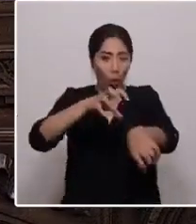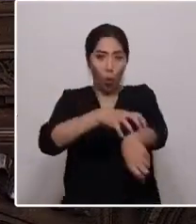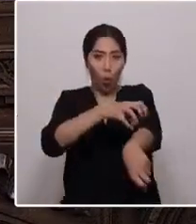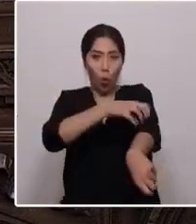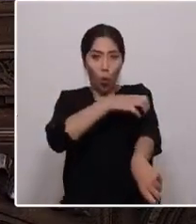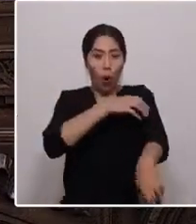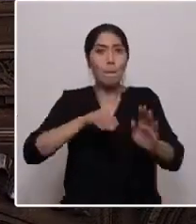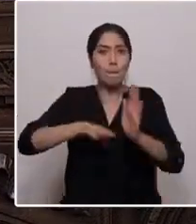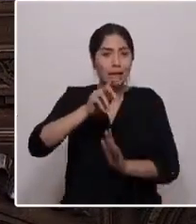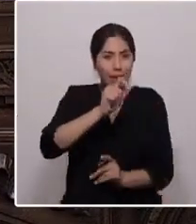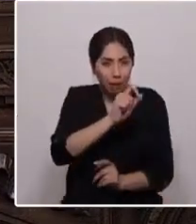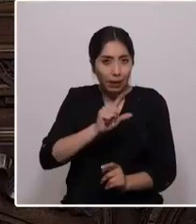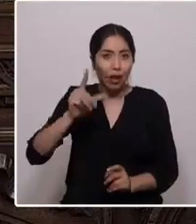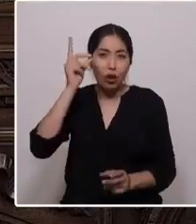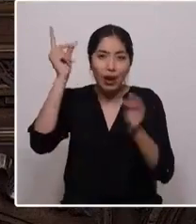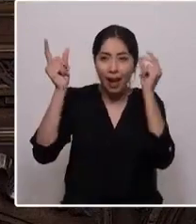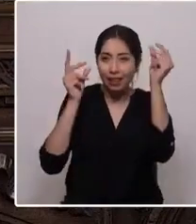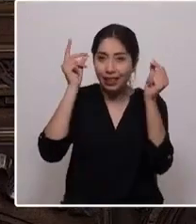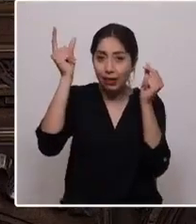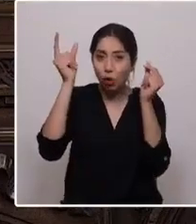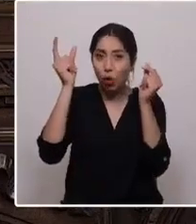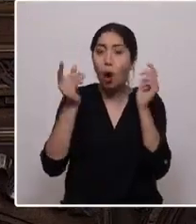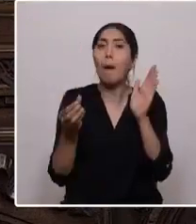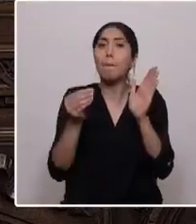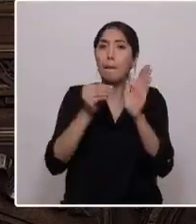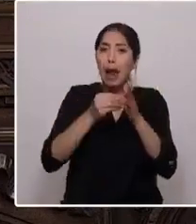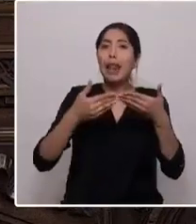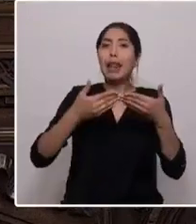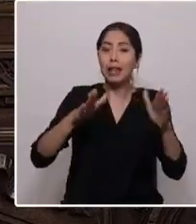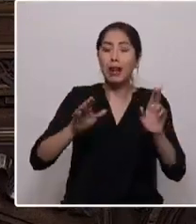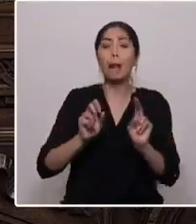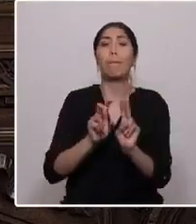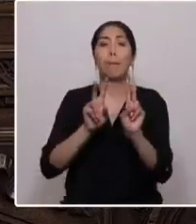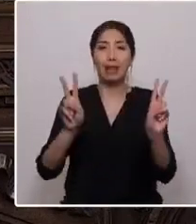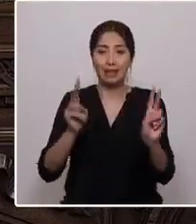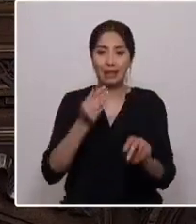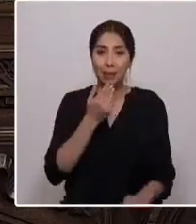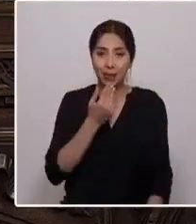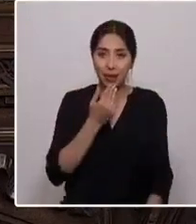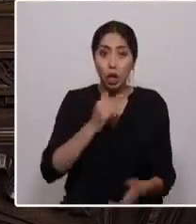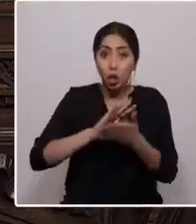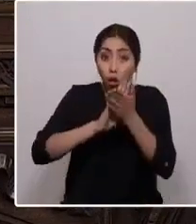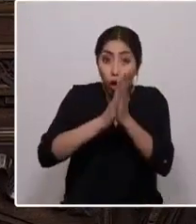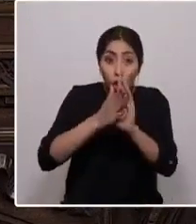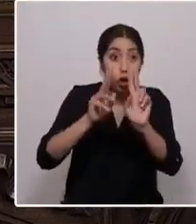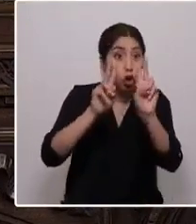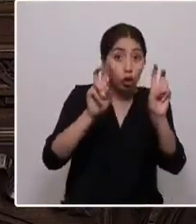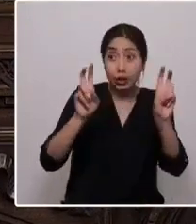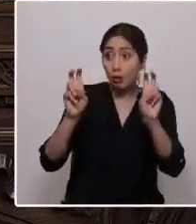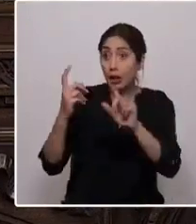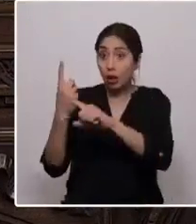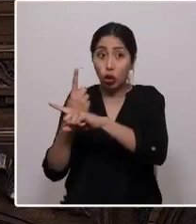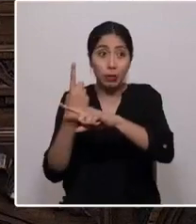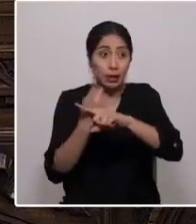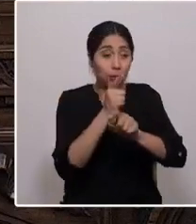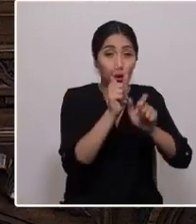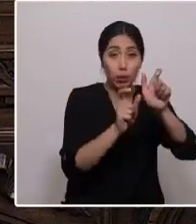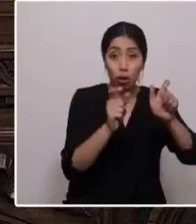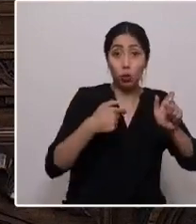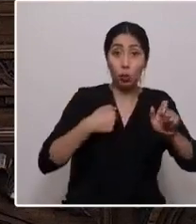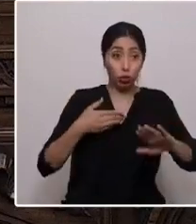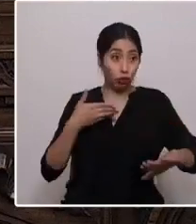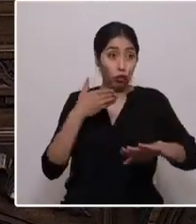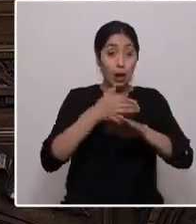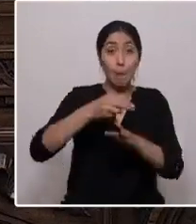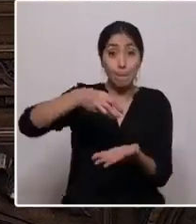creativo, y sobre todo más libre y en paz. Todos los temas que abordamos junto a la gente que conocí recorriendo mi Maule Sur,